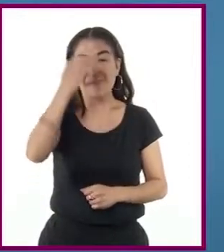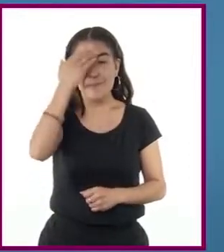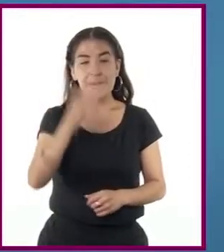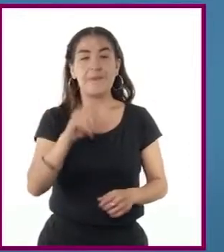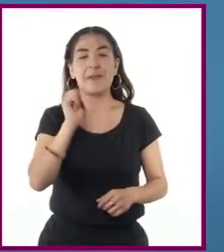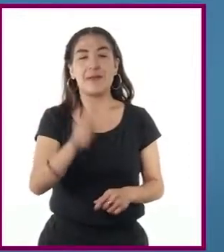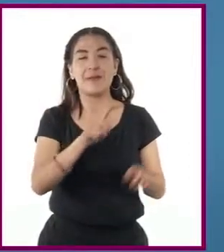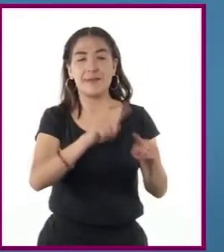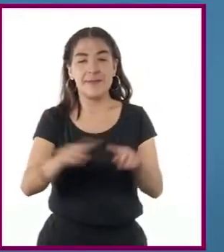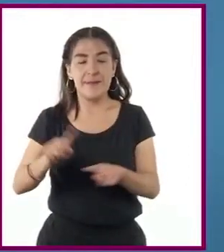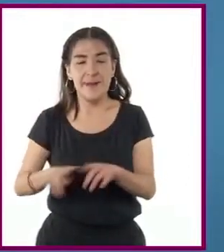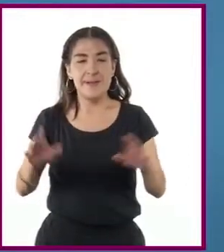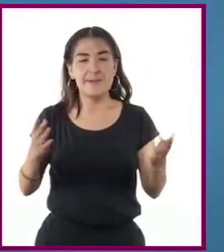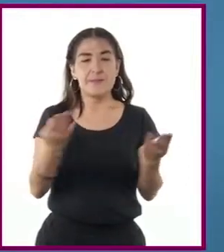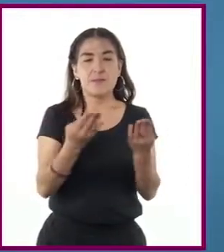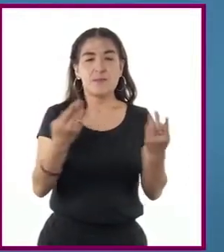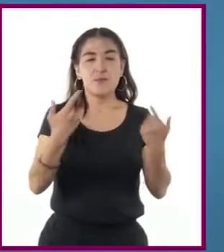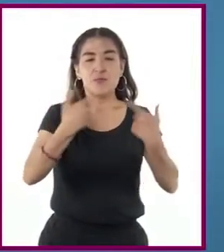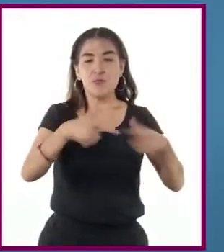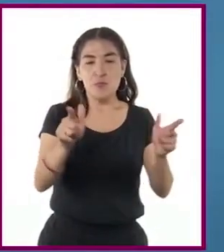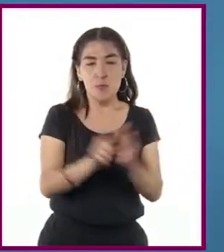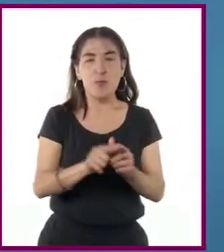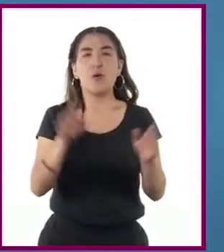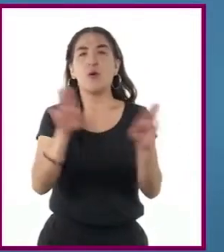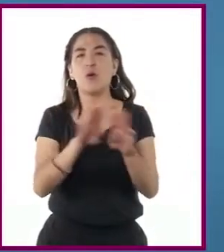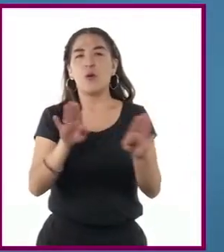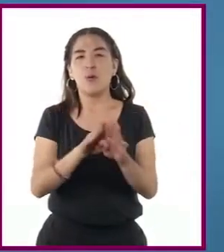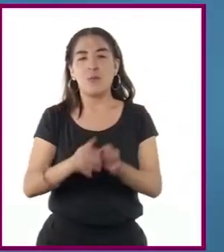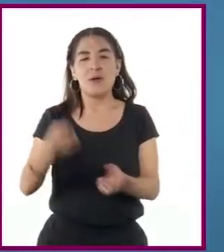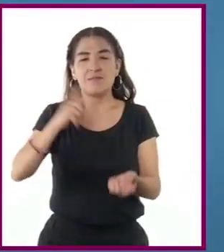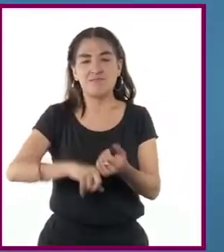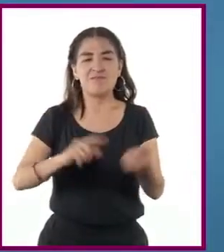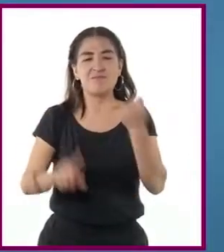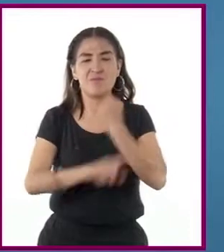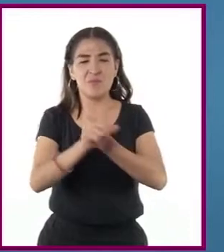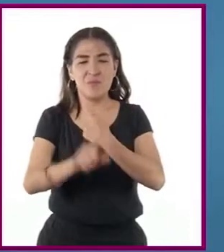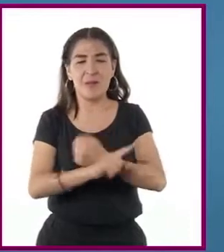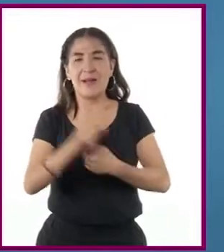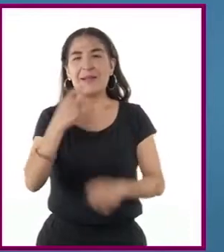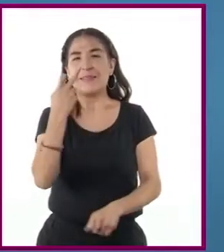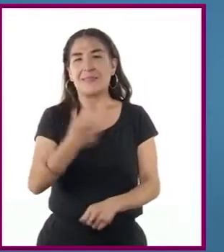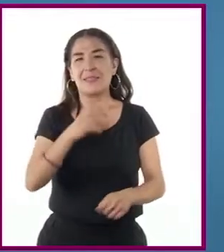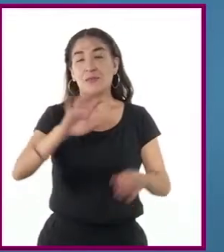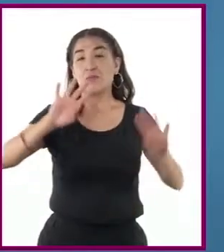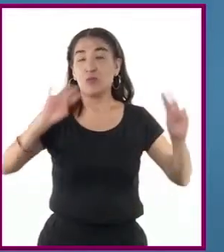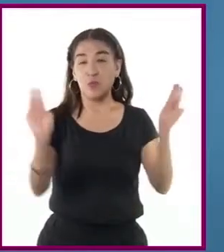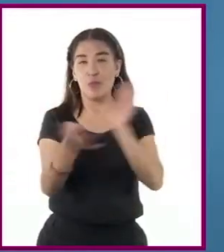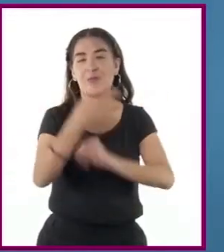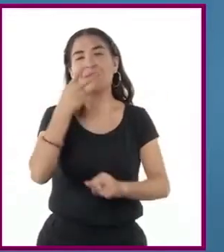formación de grandes bloques hegemónicos en el mundo tras el final de la Segunda Guerra Mundial.